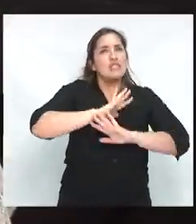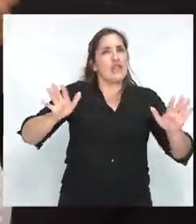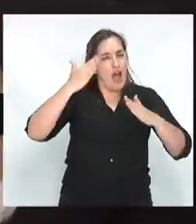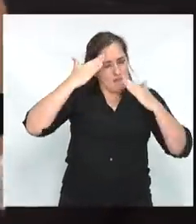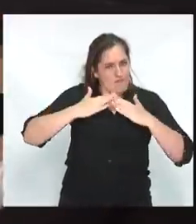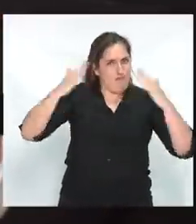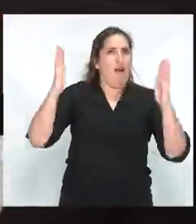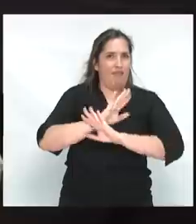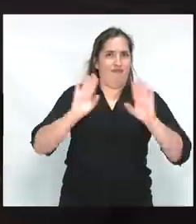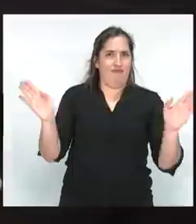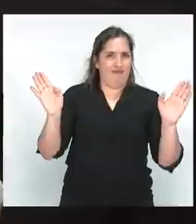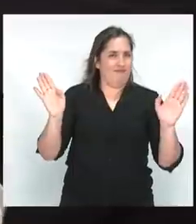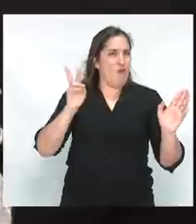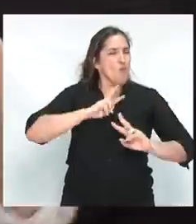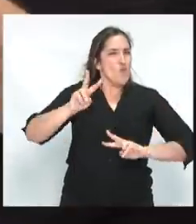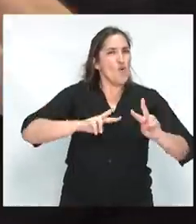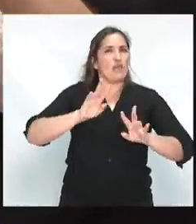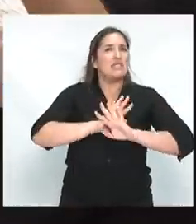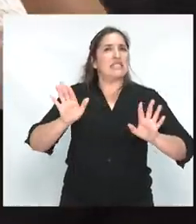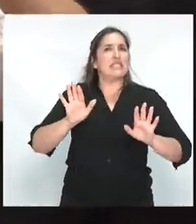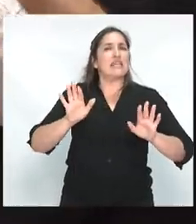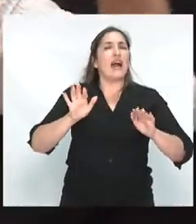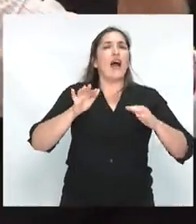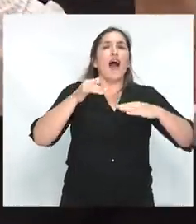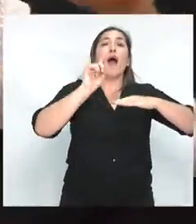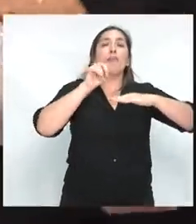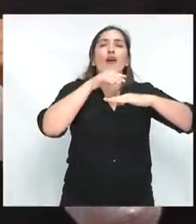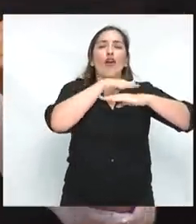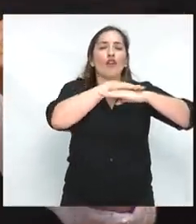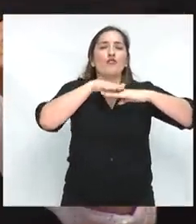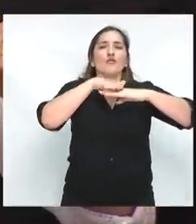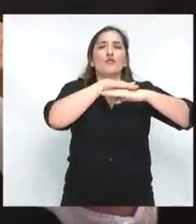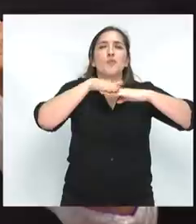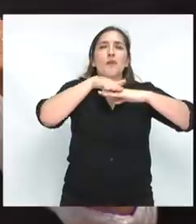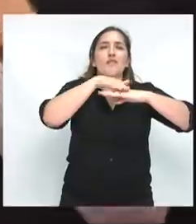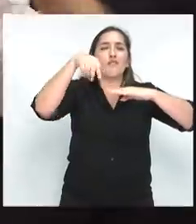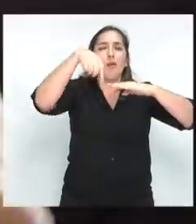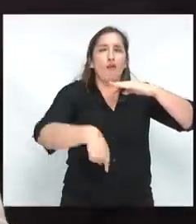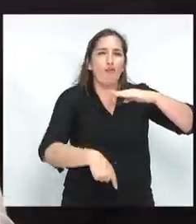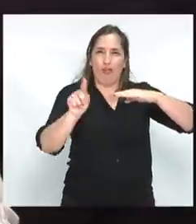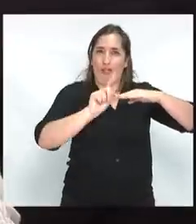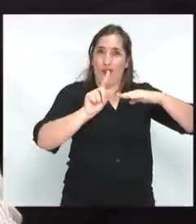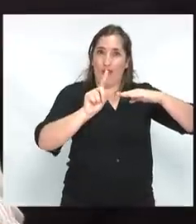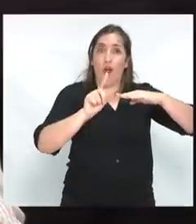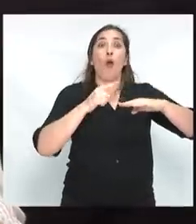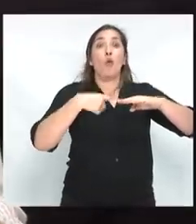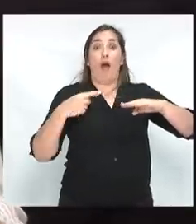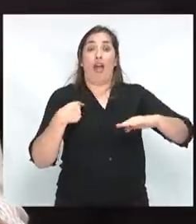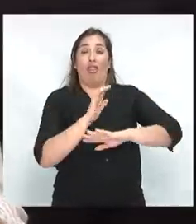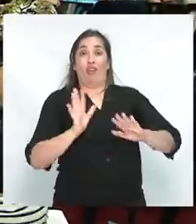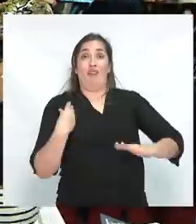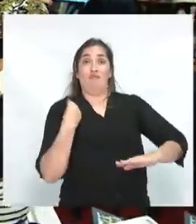gramsciano que quiebra pedacitos superficiales del sentido común. Cuando se llega al gobierno,